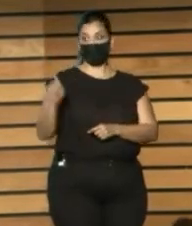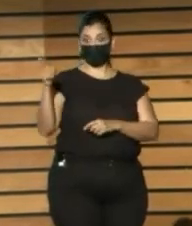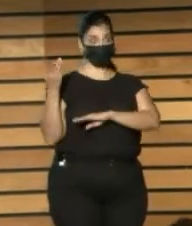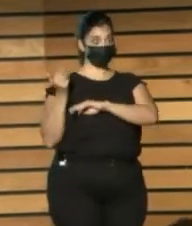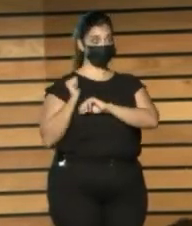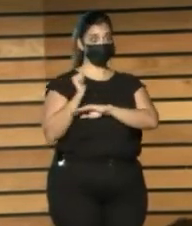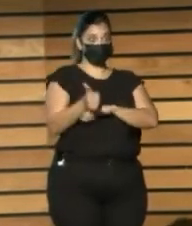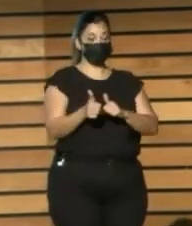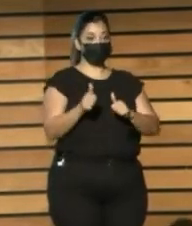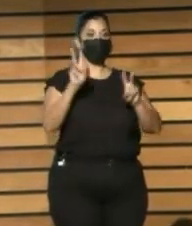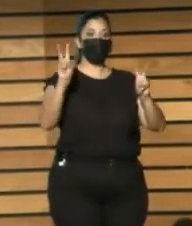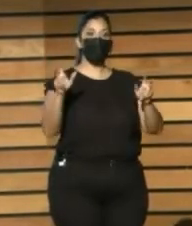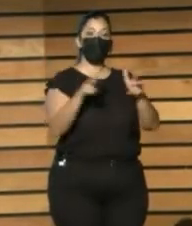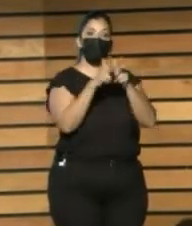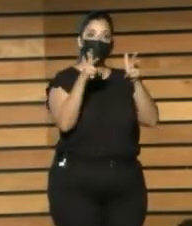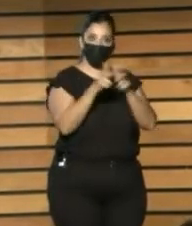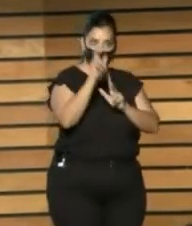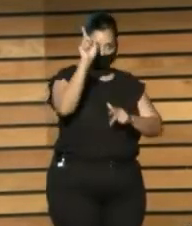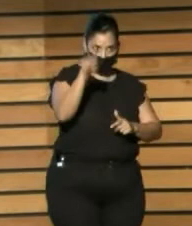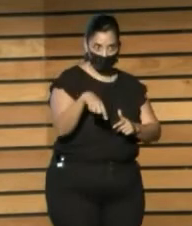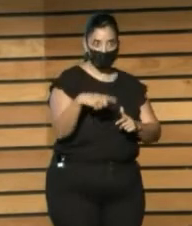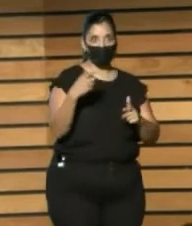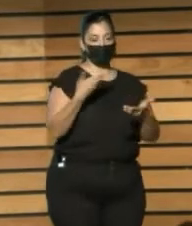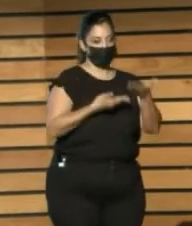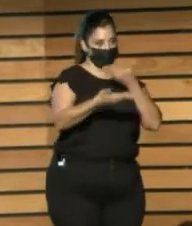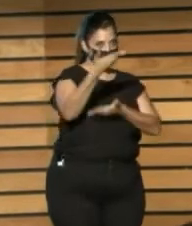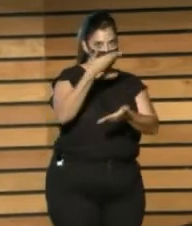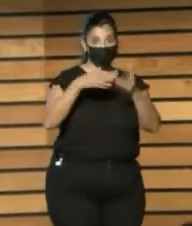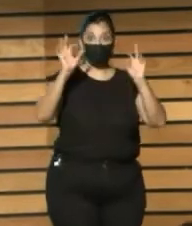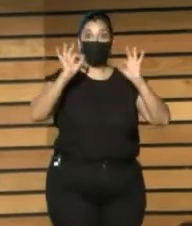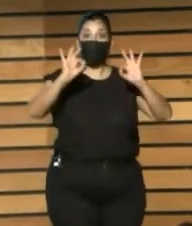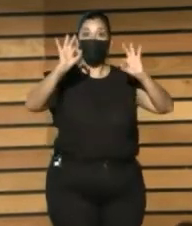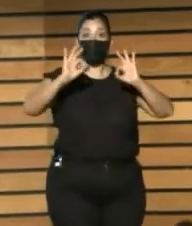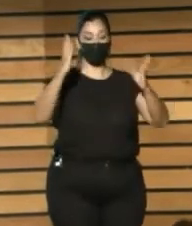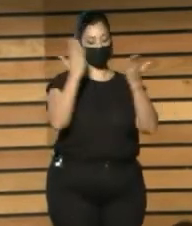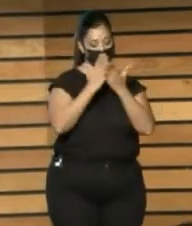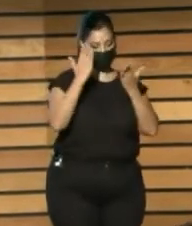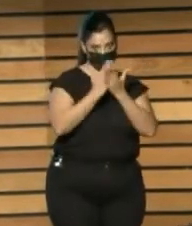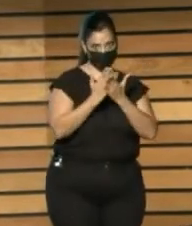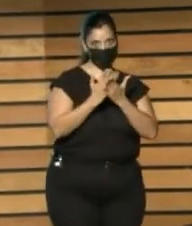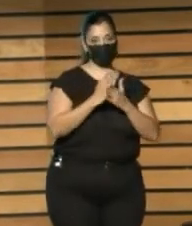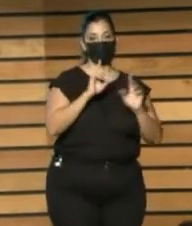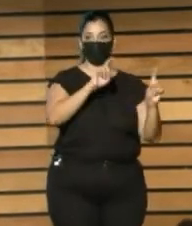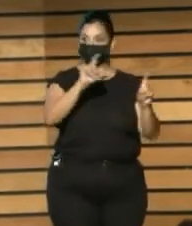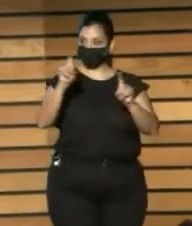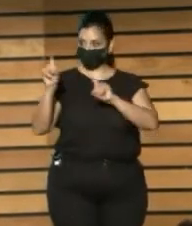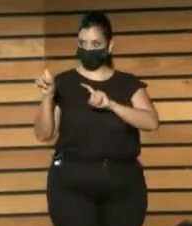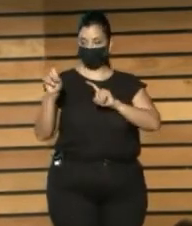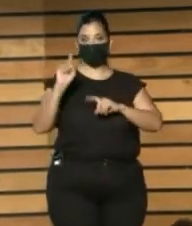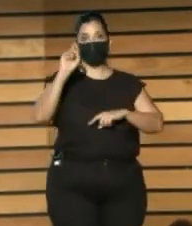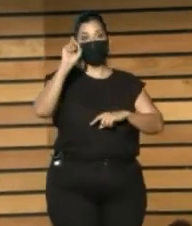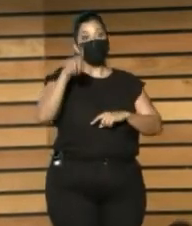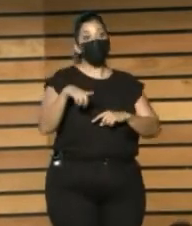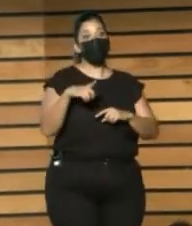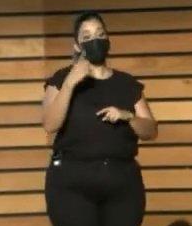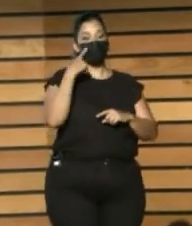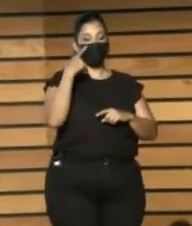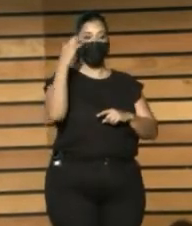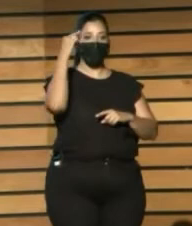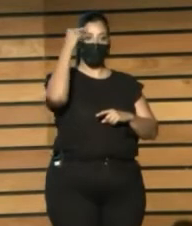Procesos Sociales Relacionados Con el aprendizaje Y con las Experiencias Culturales Y literarias